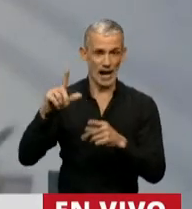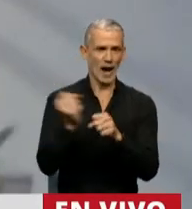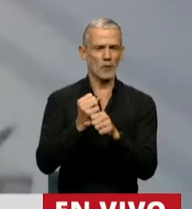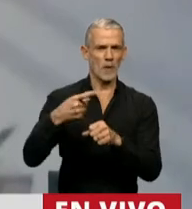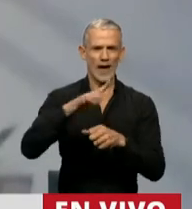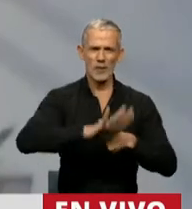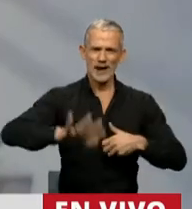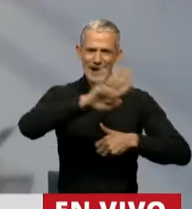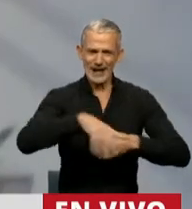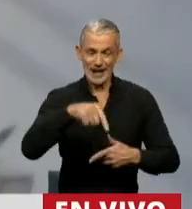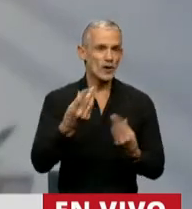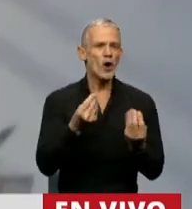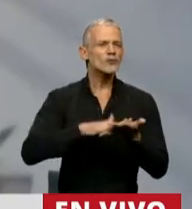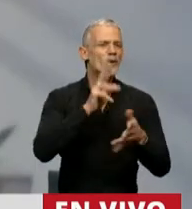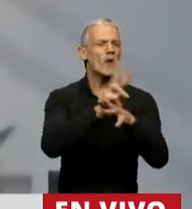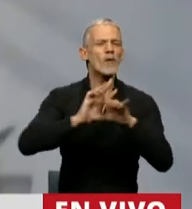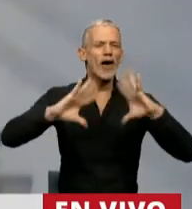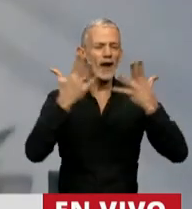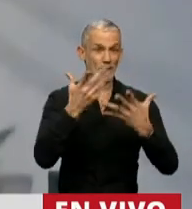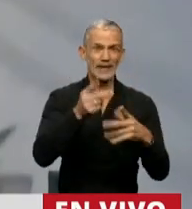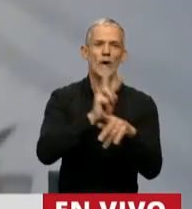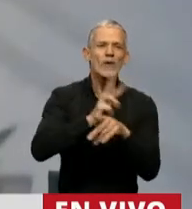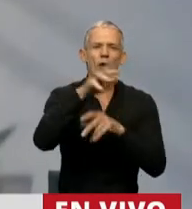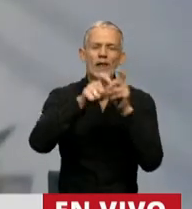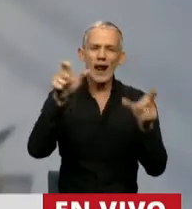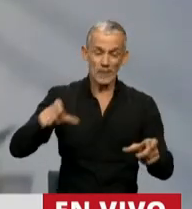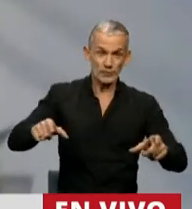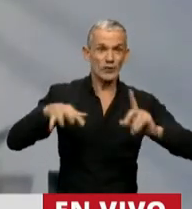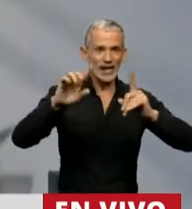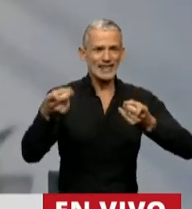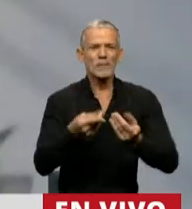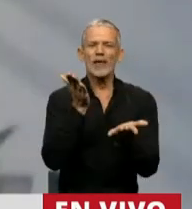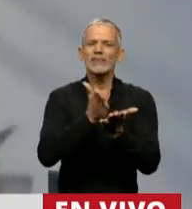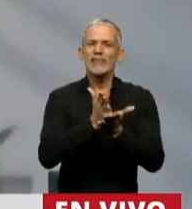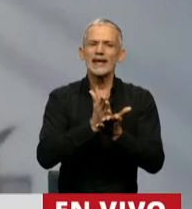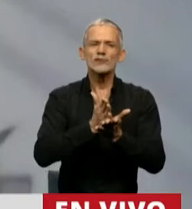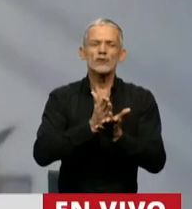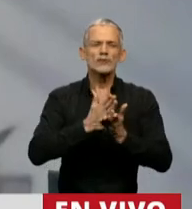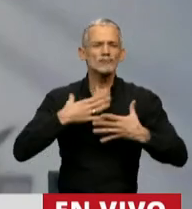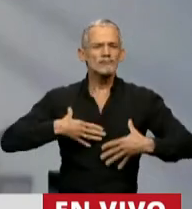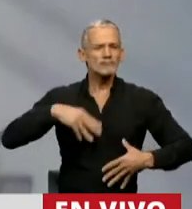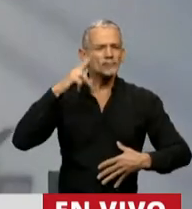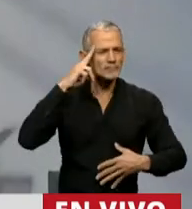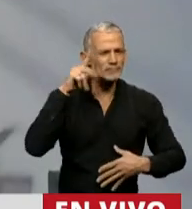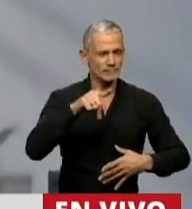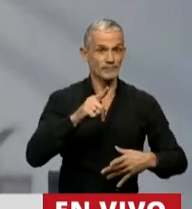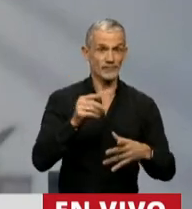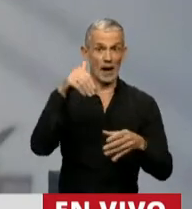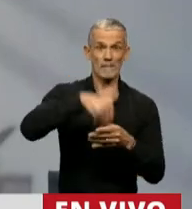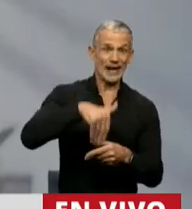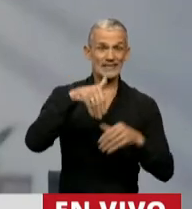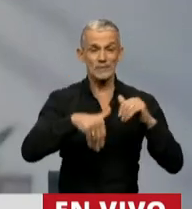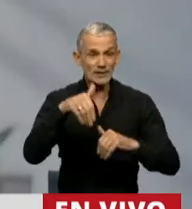que tiene que ver con el cuidado del ambiente, con el cuidado de las personas y con los derechos humanos. La participación se